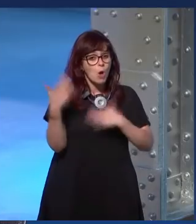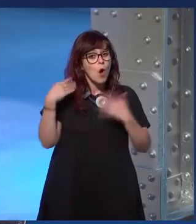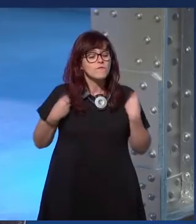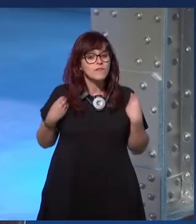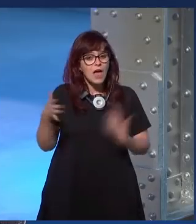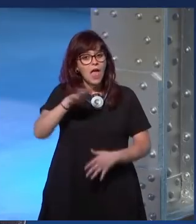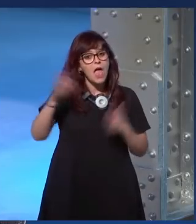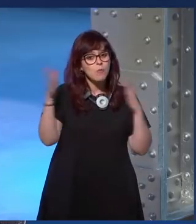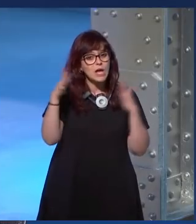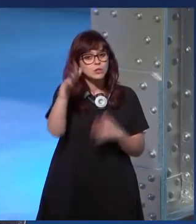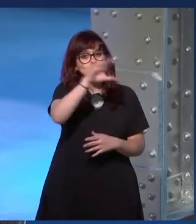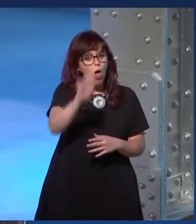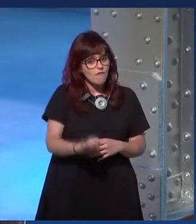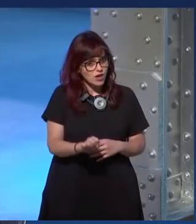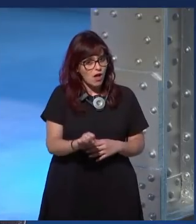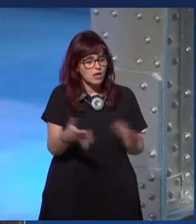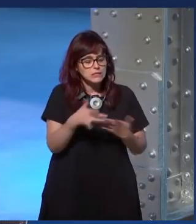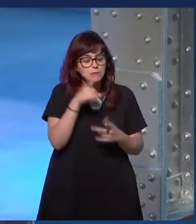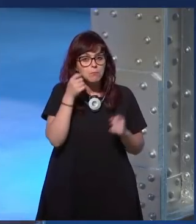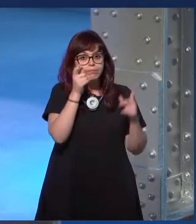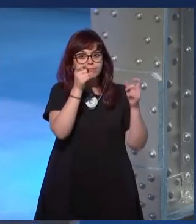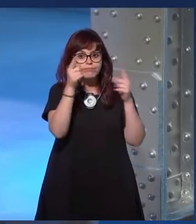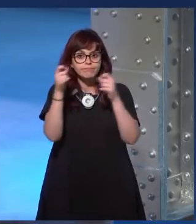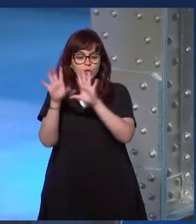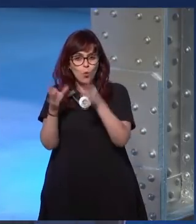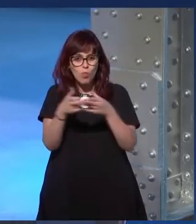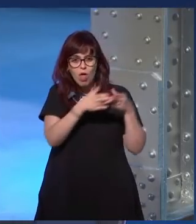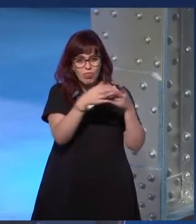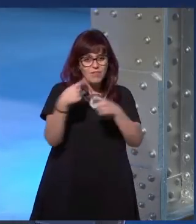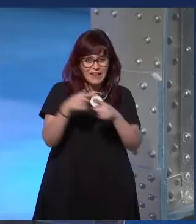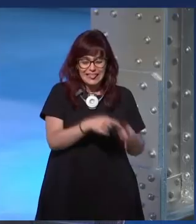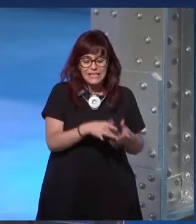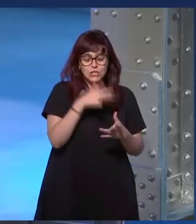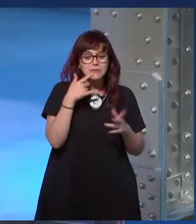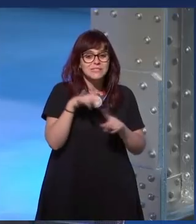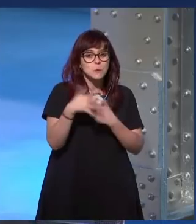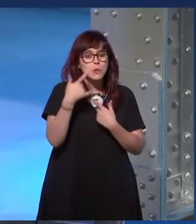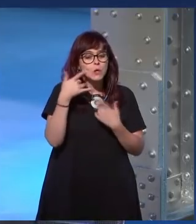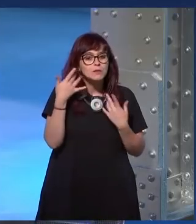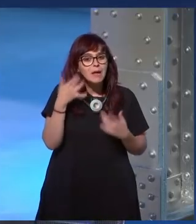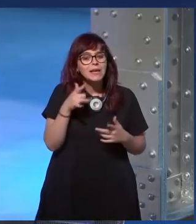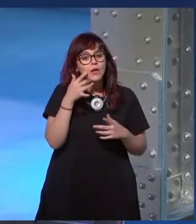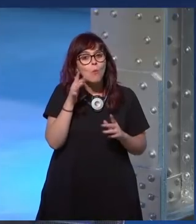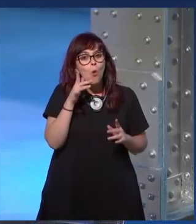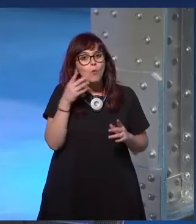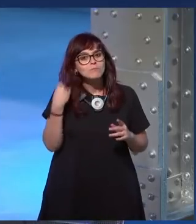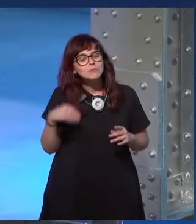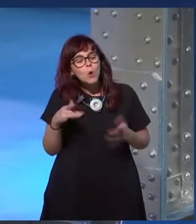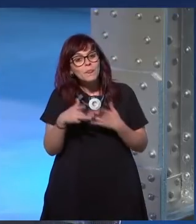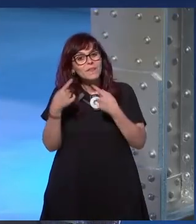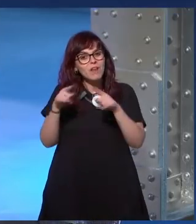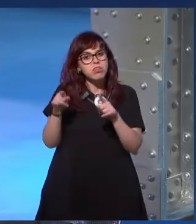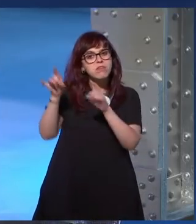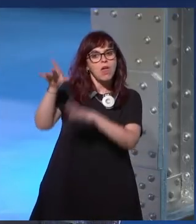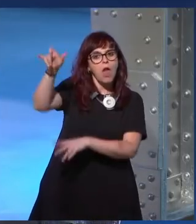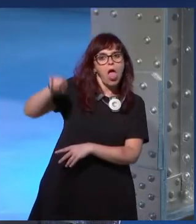Sudáfrica durante un tiempo y descubrió que habría otras comunidades distintas en las que la especial o la distinta era ella pero también